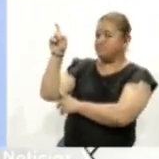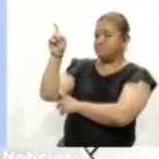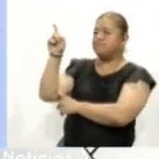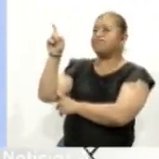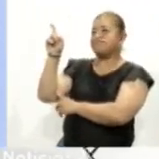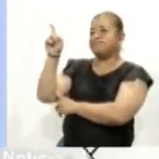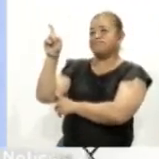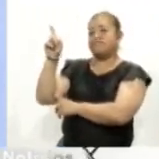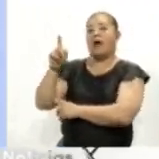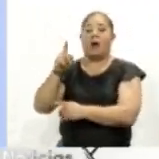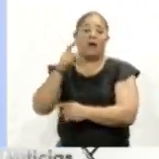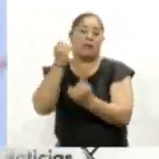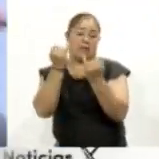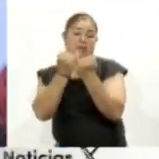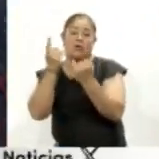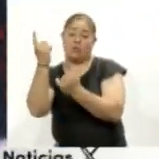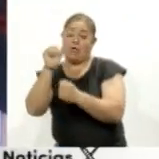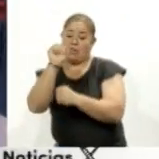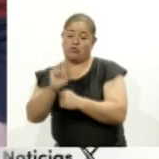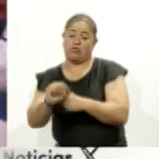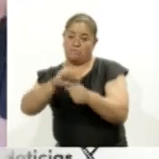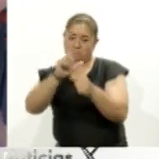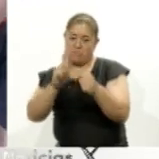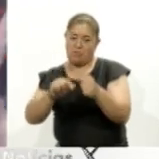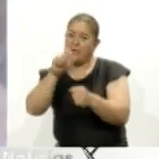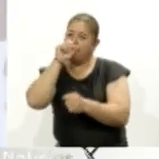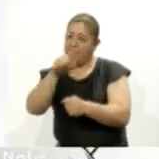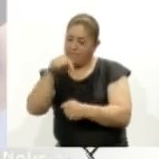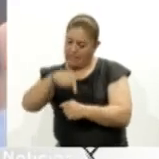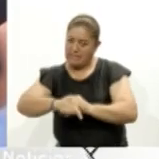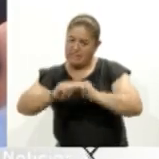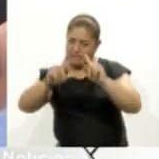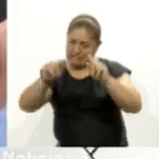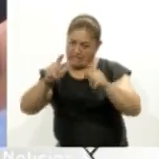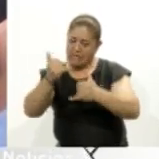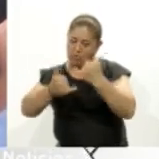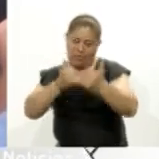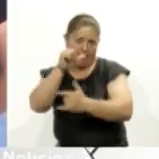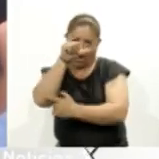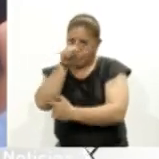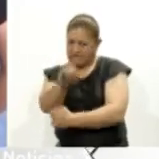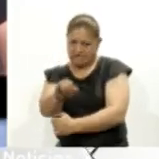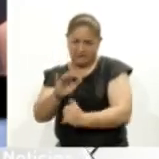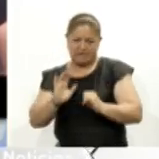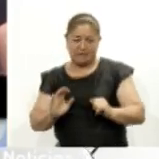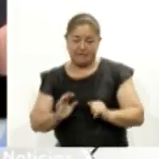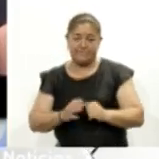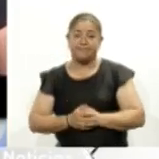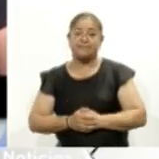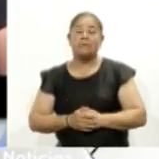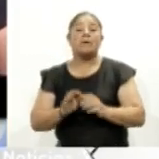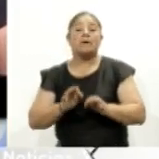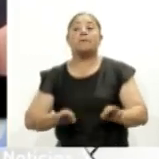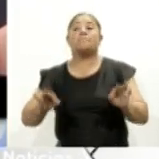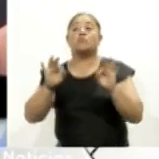de México hay indicios de que también se llevaba a cabo en Tlaxcala Es importante sobre todo porque Tlaxcala